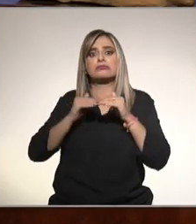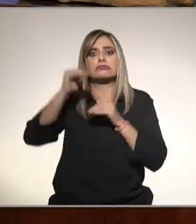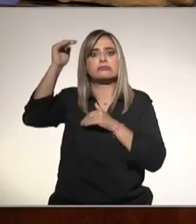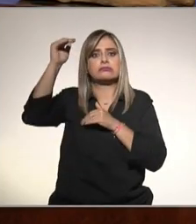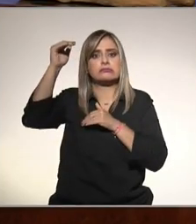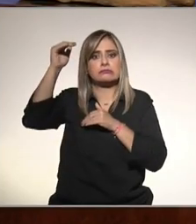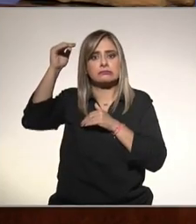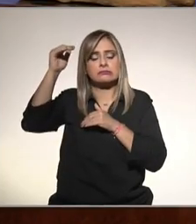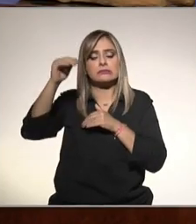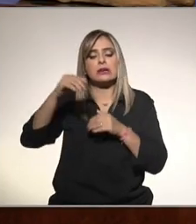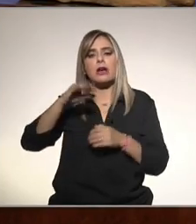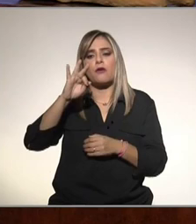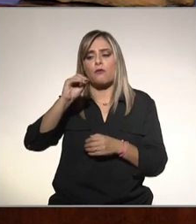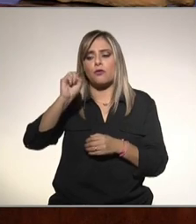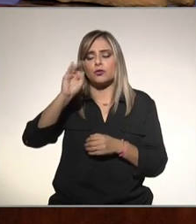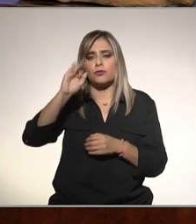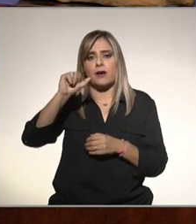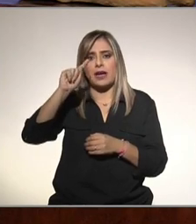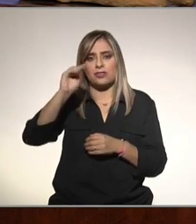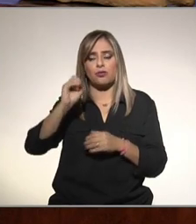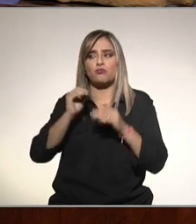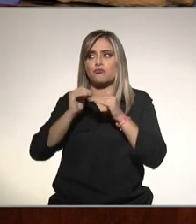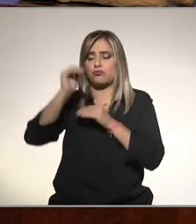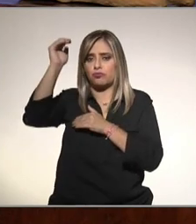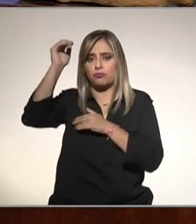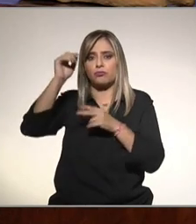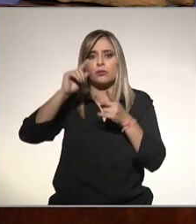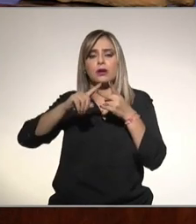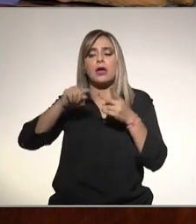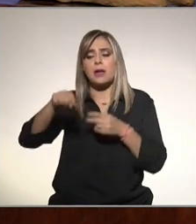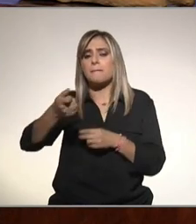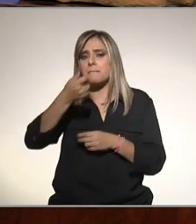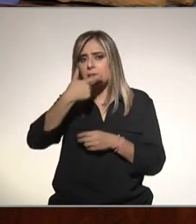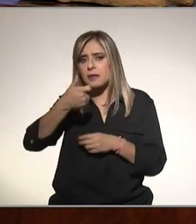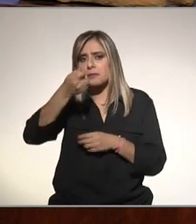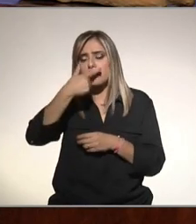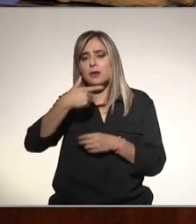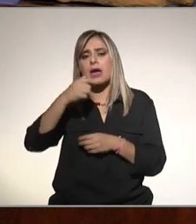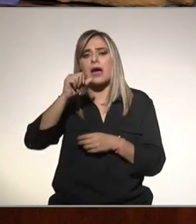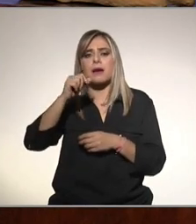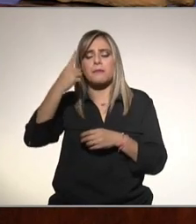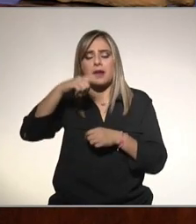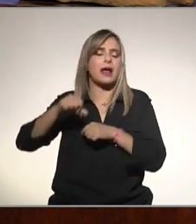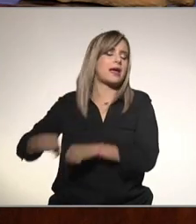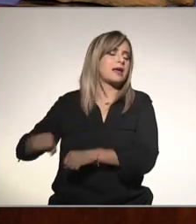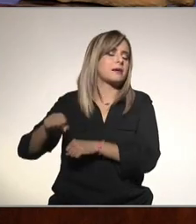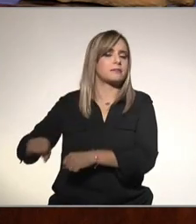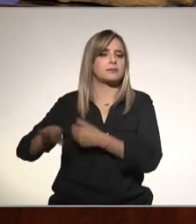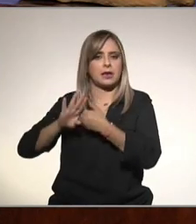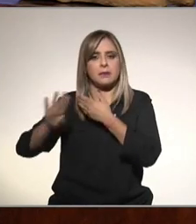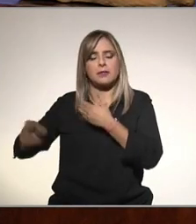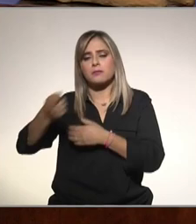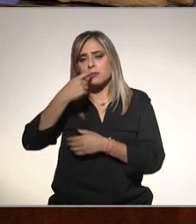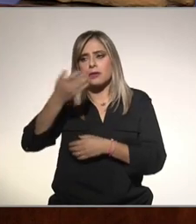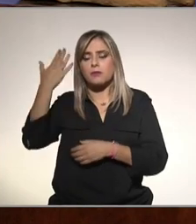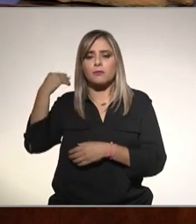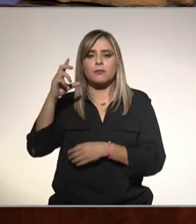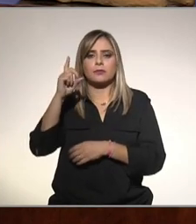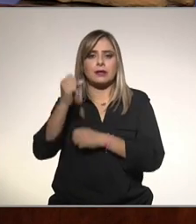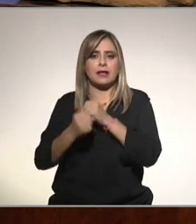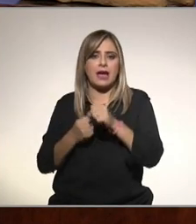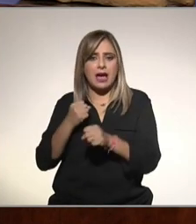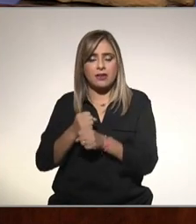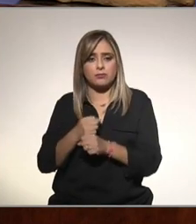su fosfatasa alcalina salió muy alta y él toma medicamentos anticonvulsivos desde hace 30 años quiere saber si